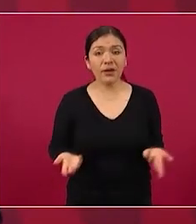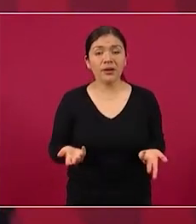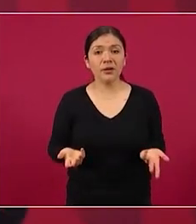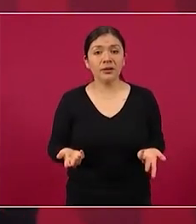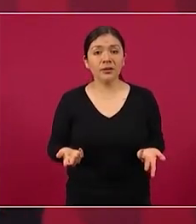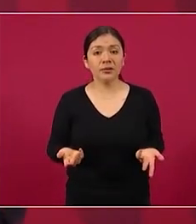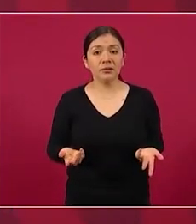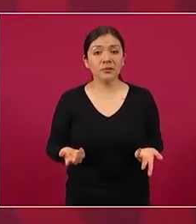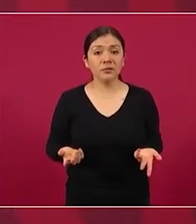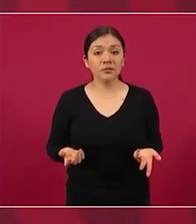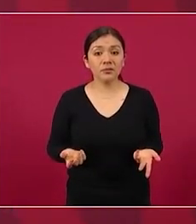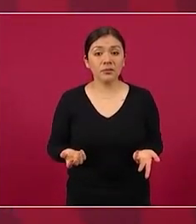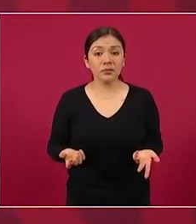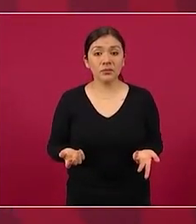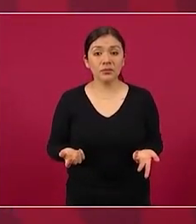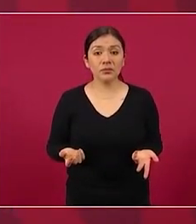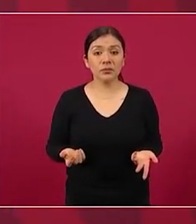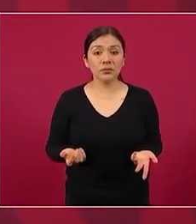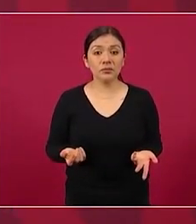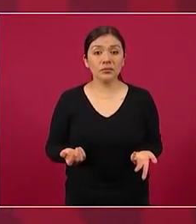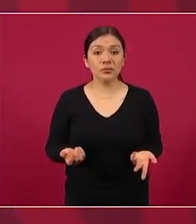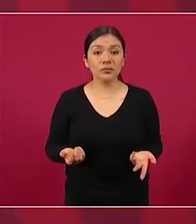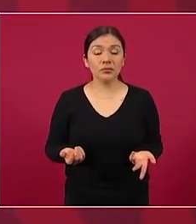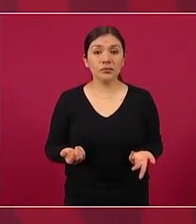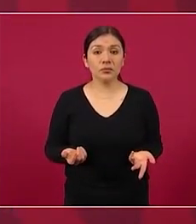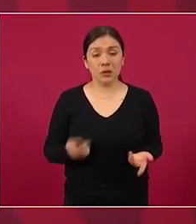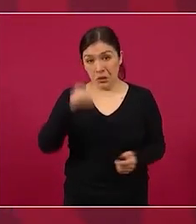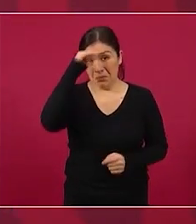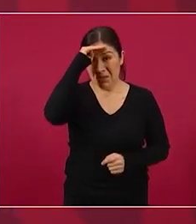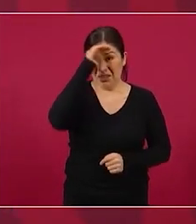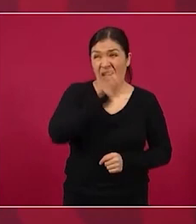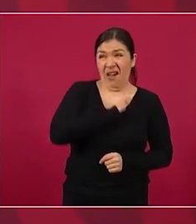porque no es fobia